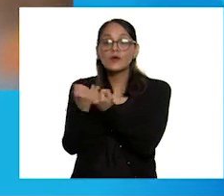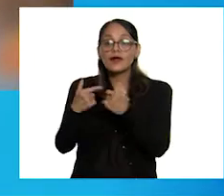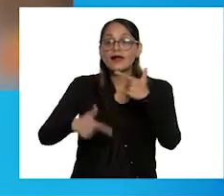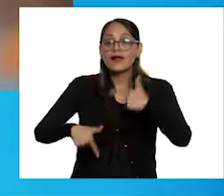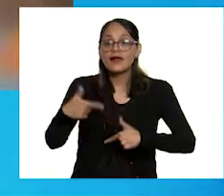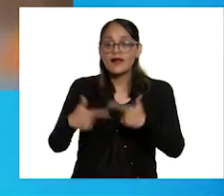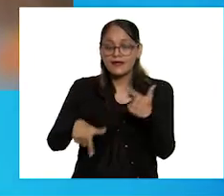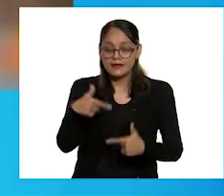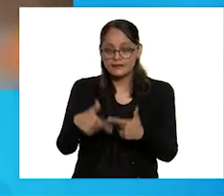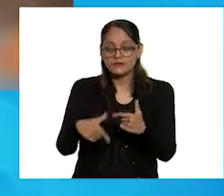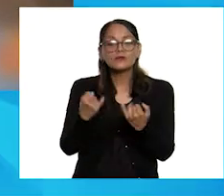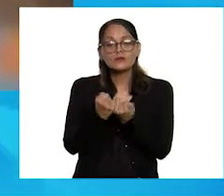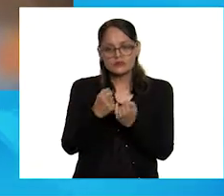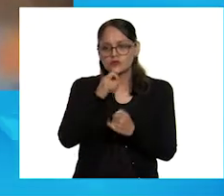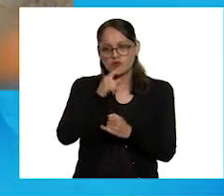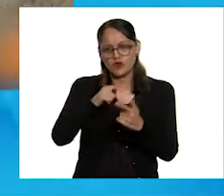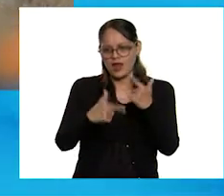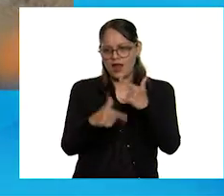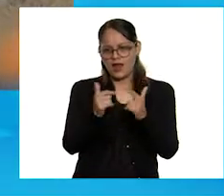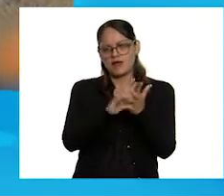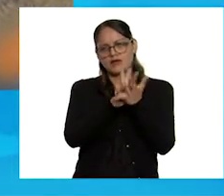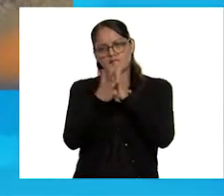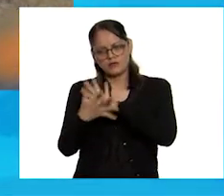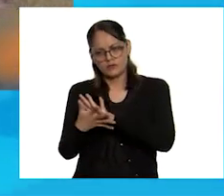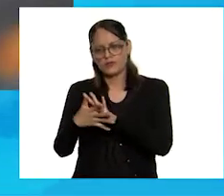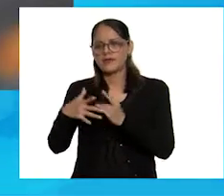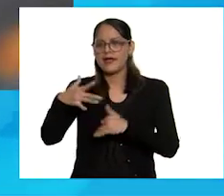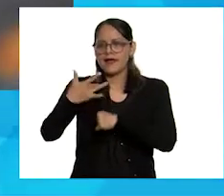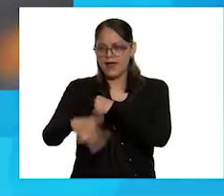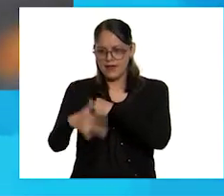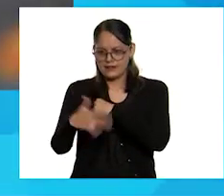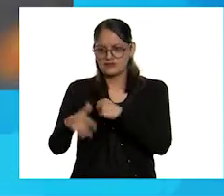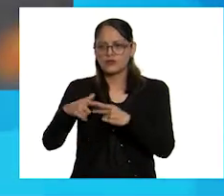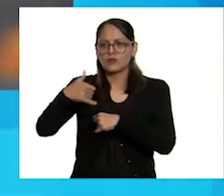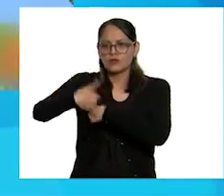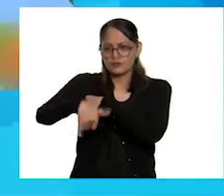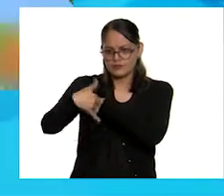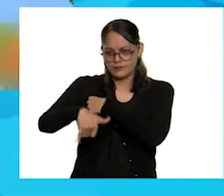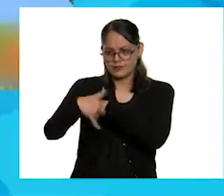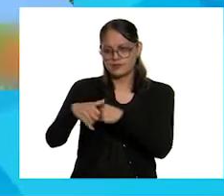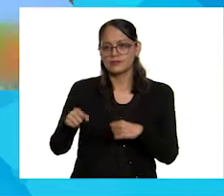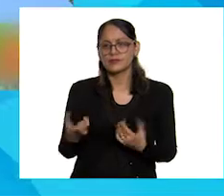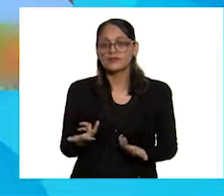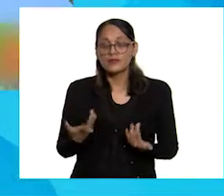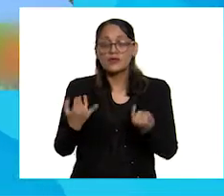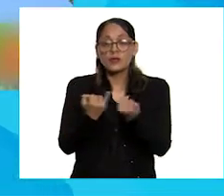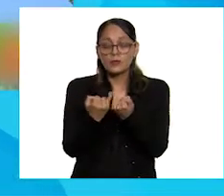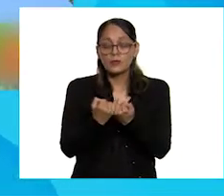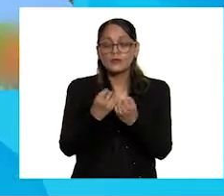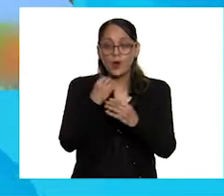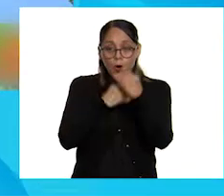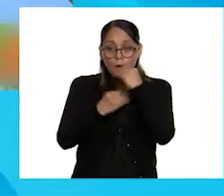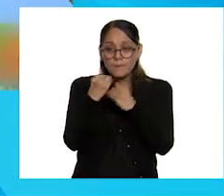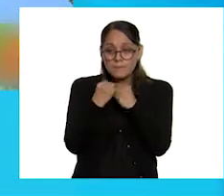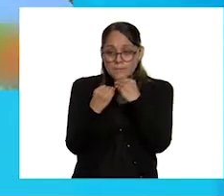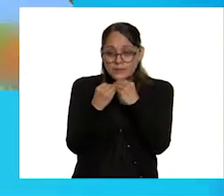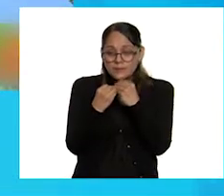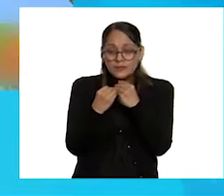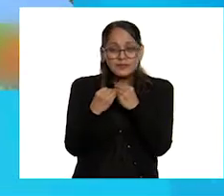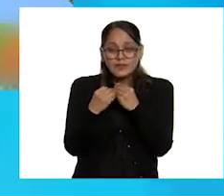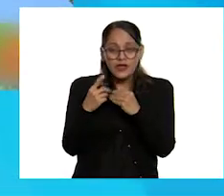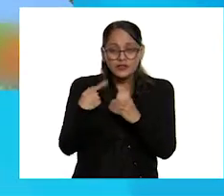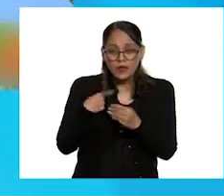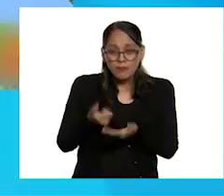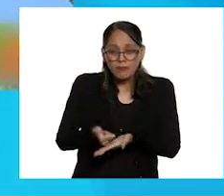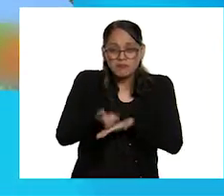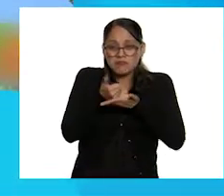todos los productos derivados de la leche, como el queso o yogurt. Incluso la comida chatarra, que no nos